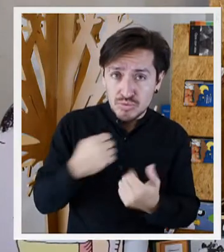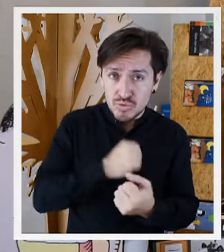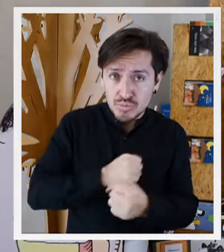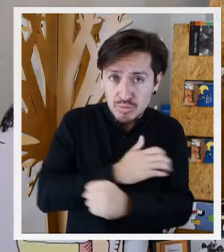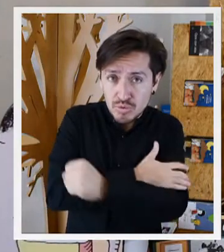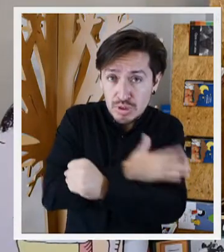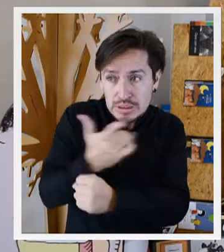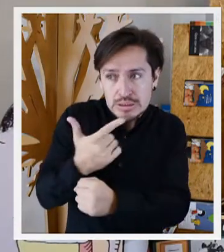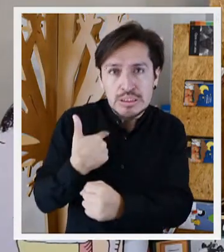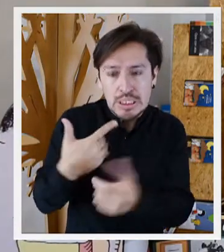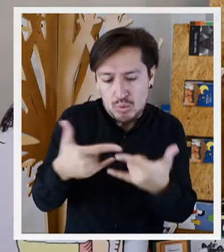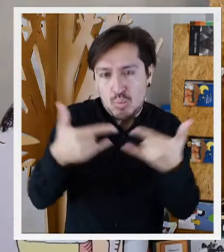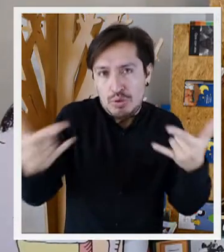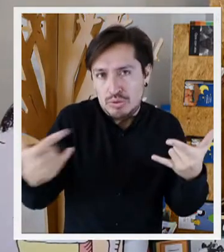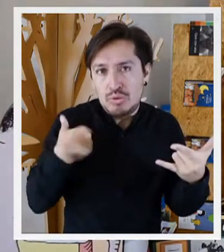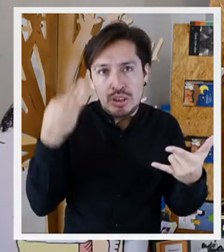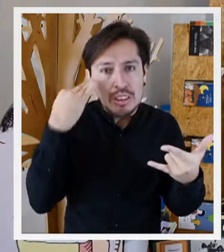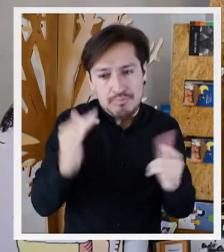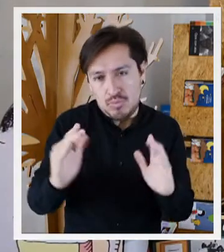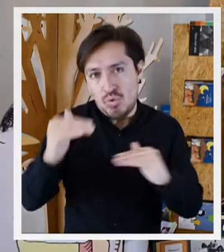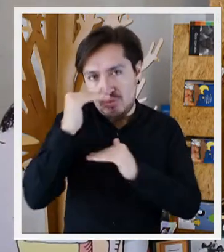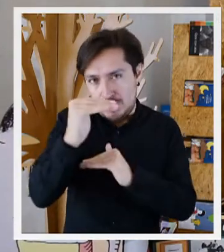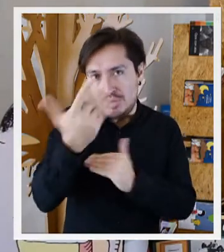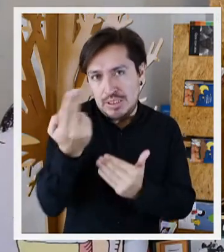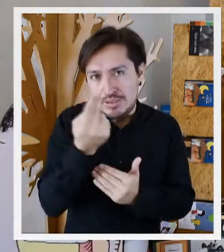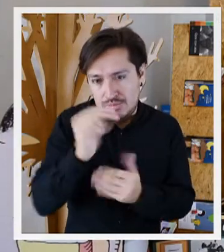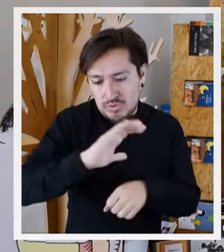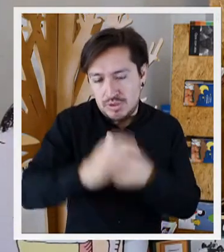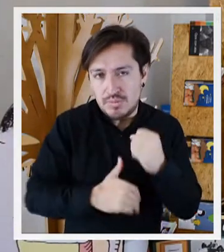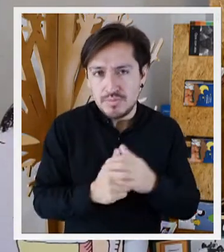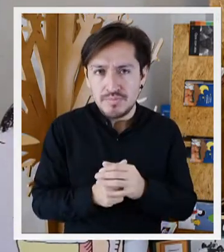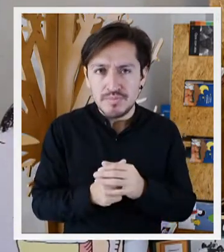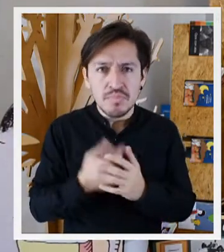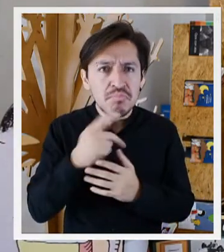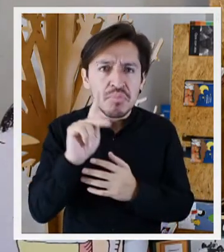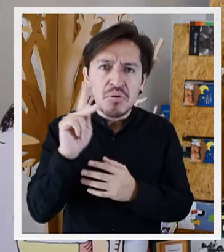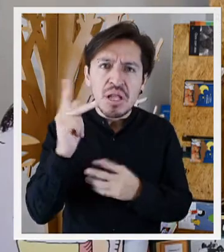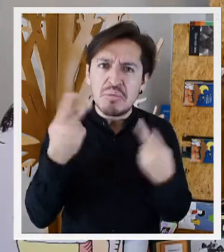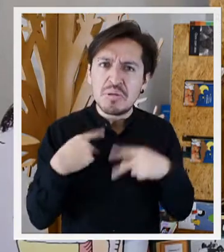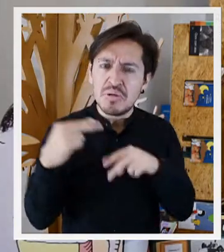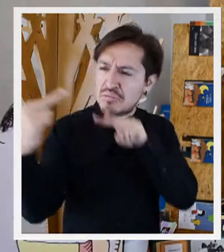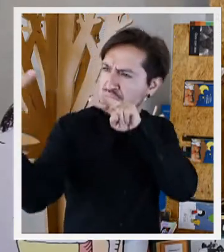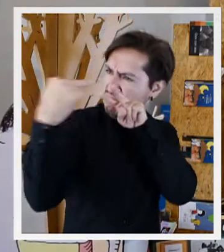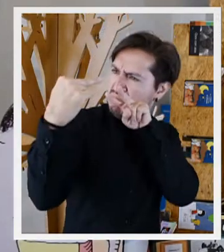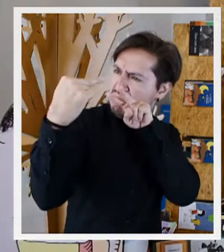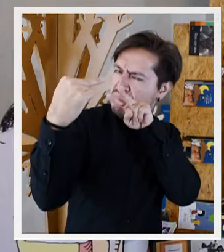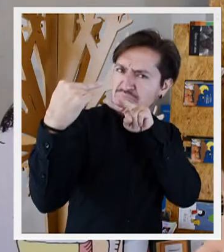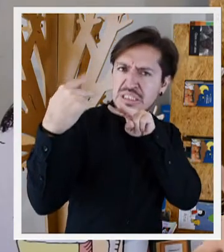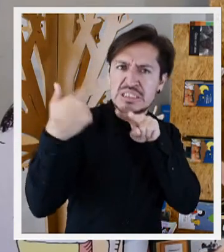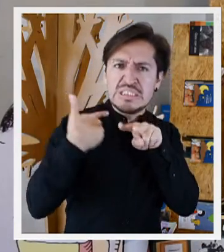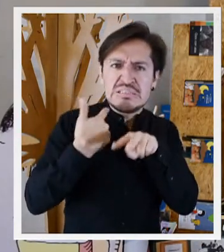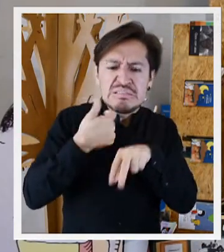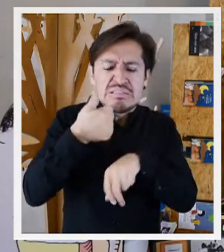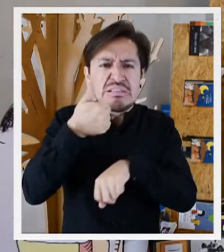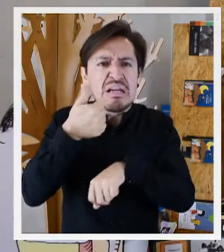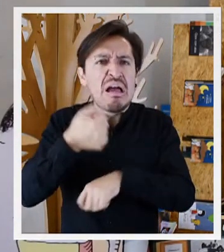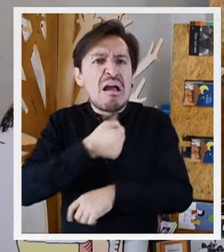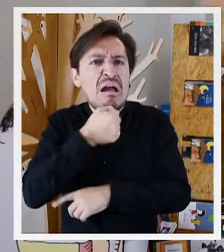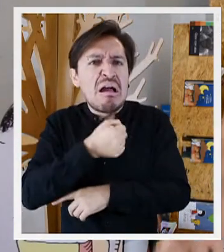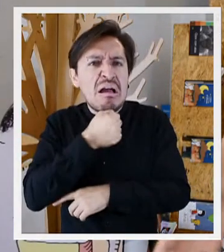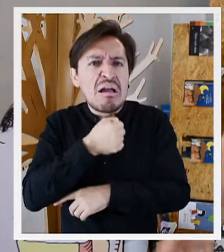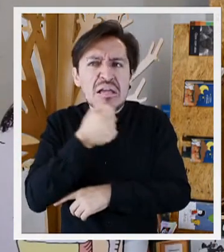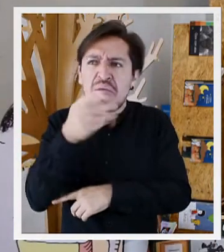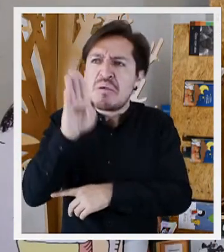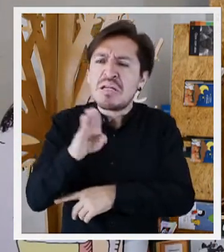Me va a dar mi superpoder. Este cuento tiene un límite. Tenemos que acabar en cierto momento, ¿cierto? Pero la persona me miraba a los ojos. Esta